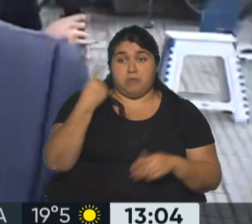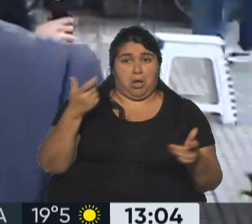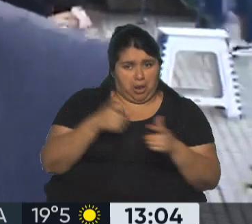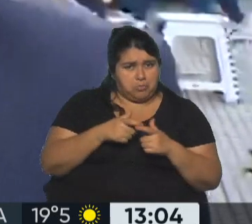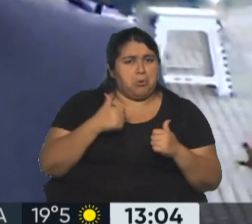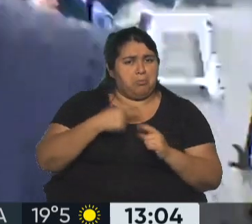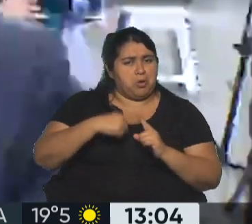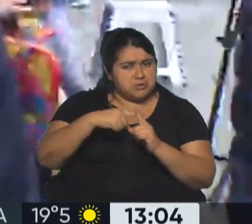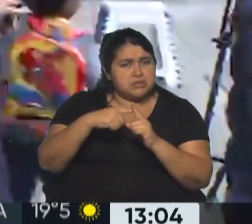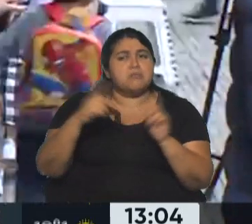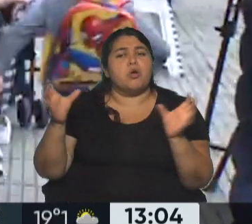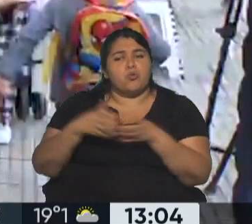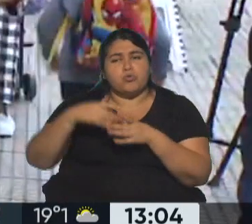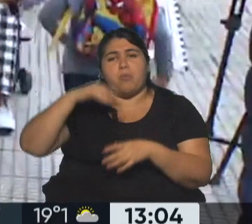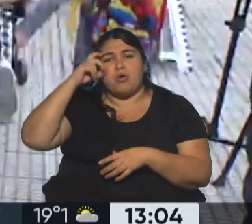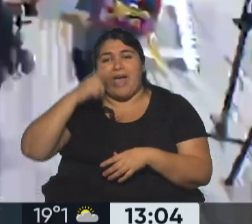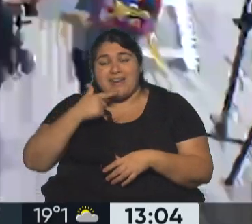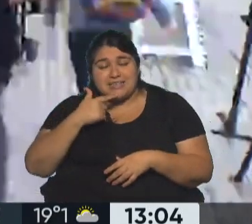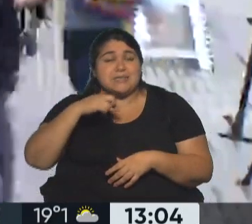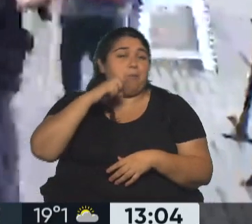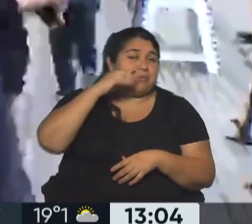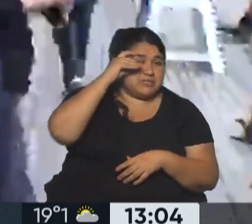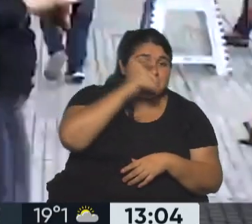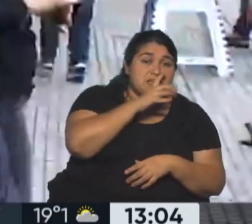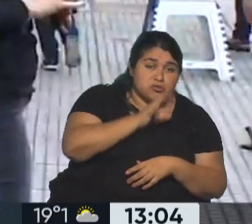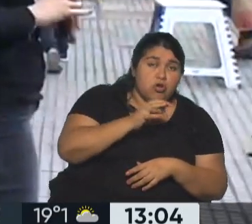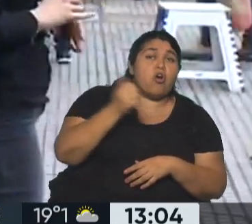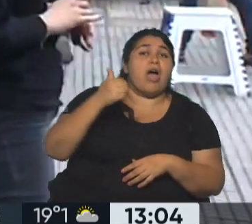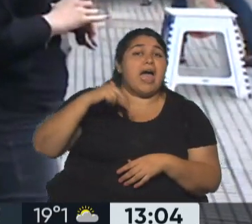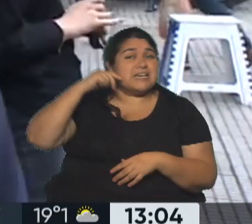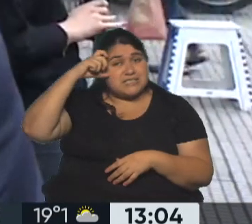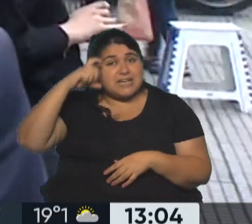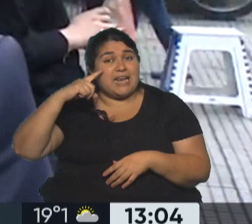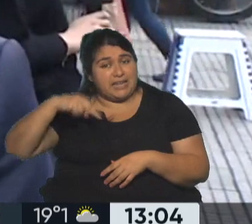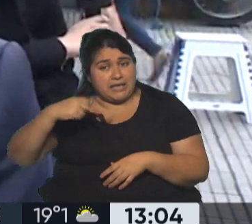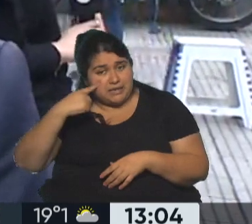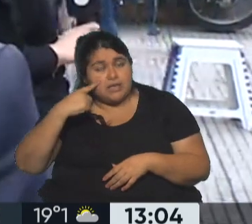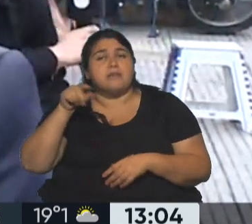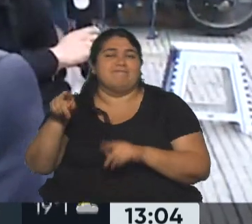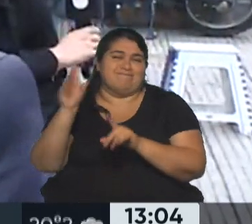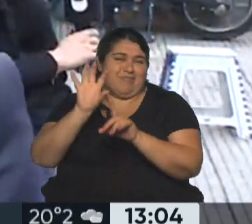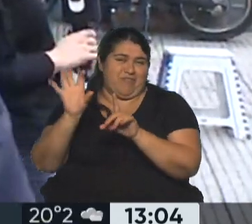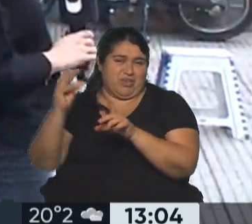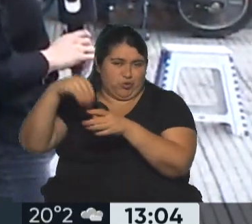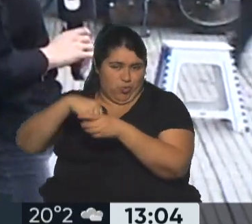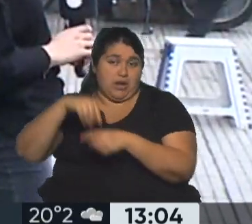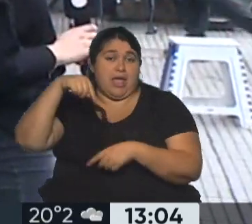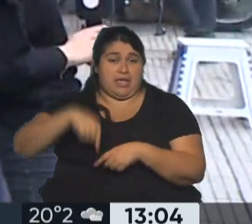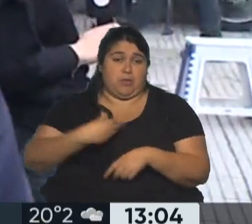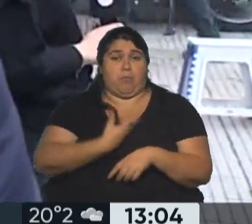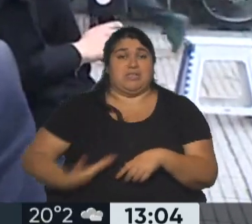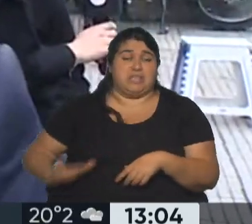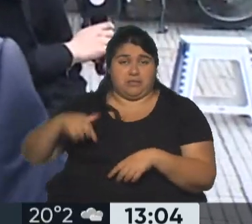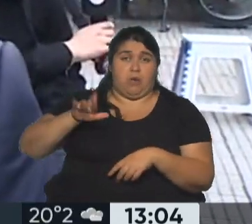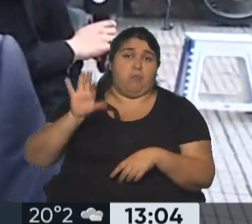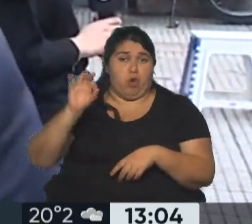muy productiva con Gerardo Morales, Miguel Ángel Pichetto y Federico Ancelini, que se conectó de manera virtual y es el actual presidente del